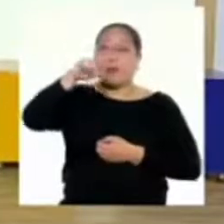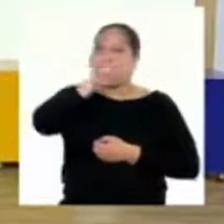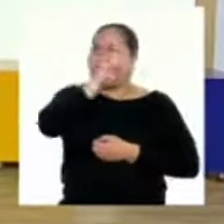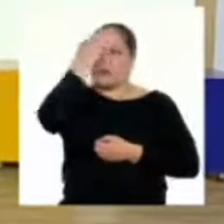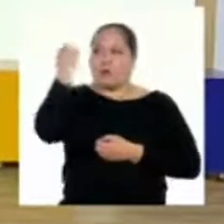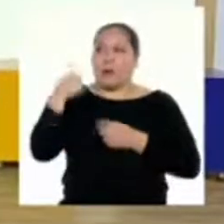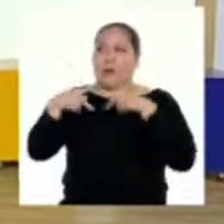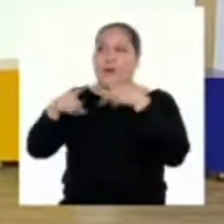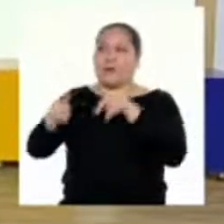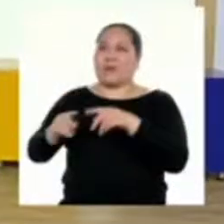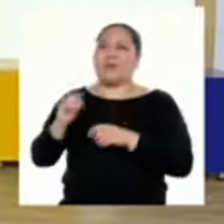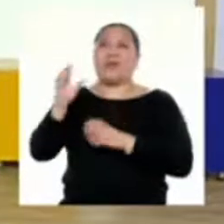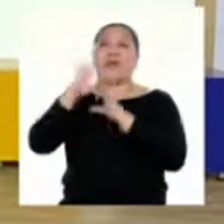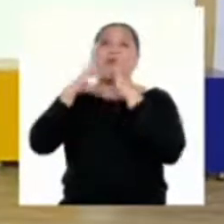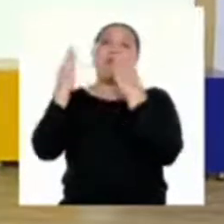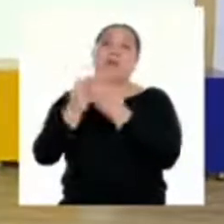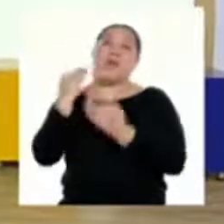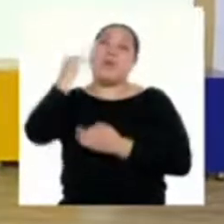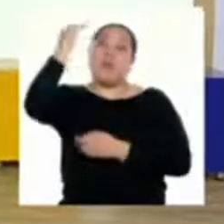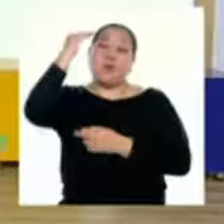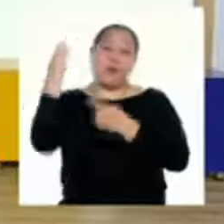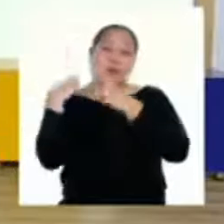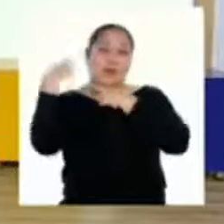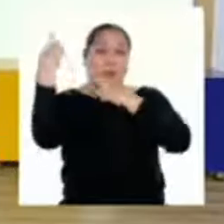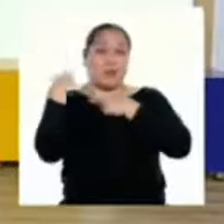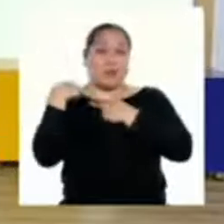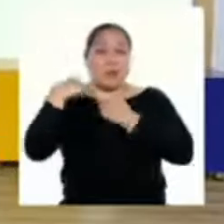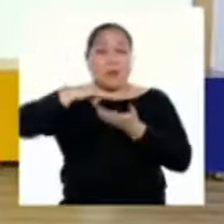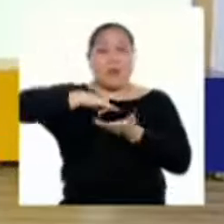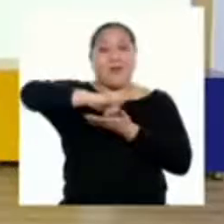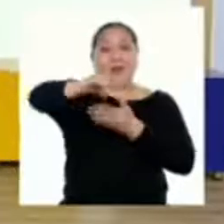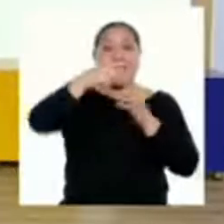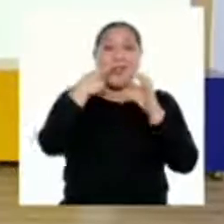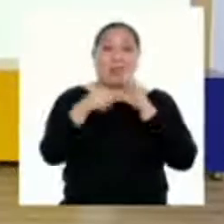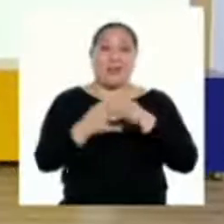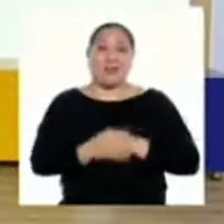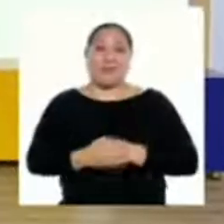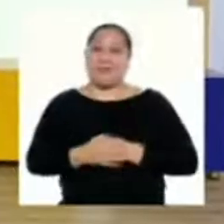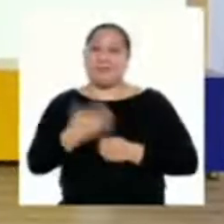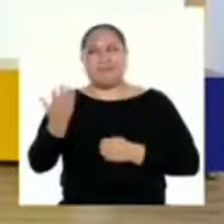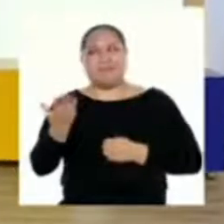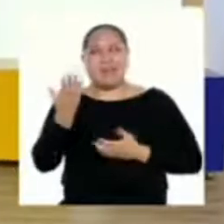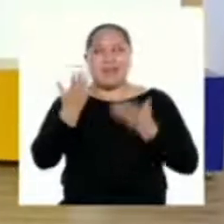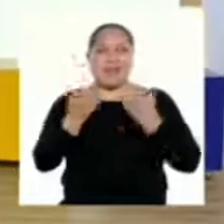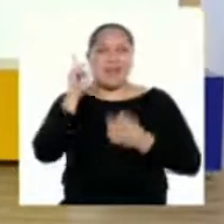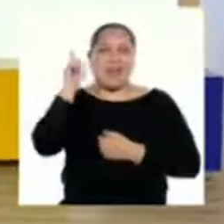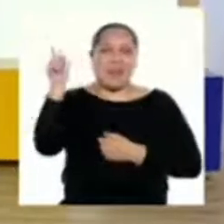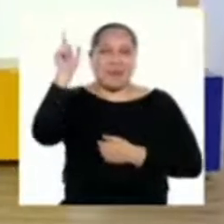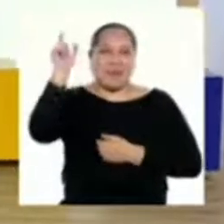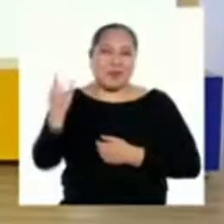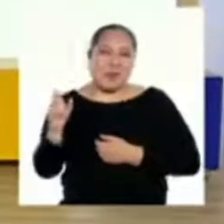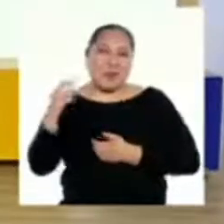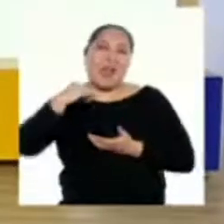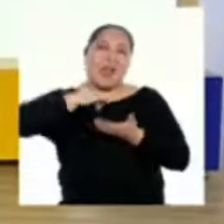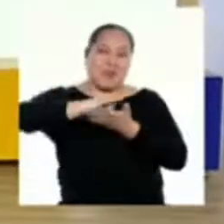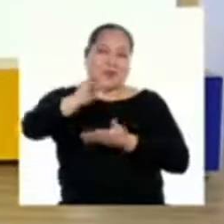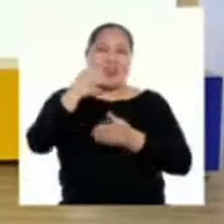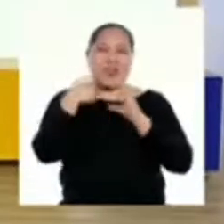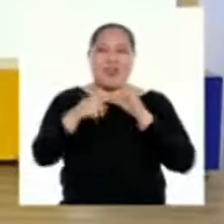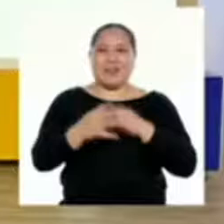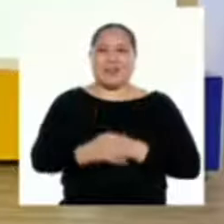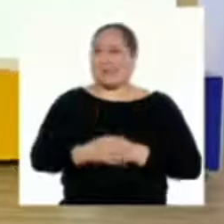permiso a un familiar o adulto responsable para enviar el correo en la medida de lo posible que él sea el encargado de hacerlo ¿Si?